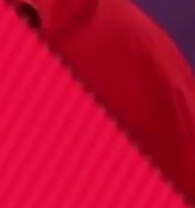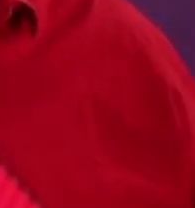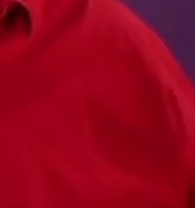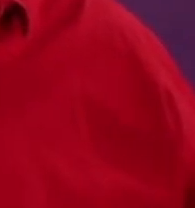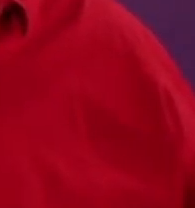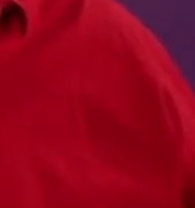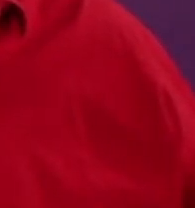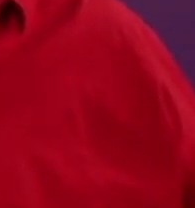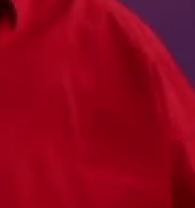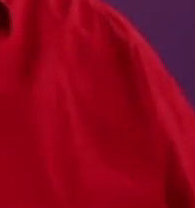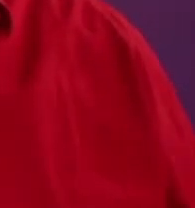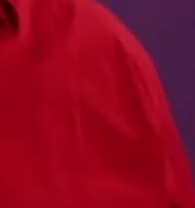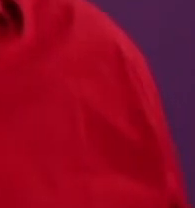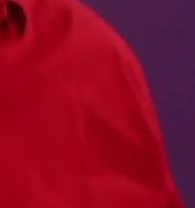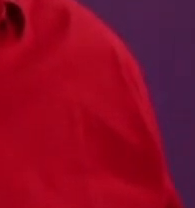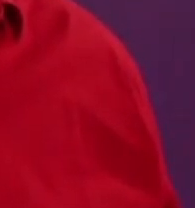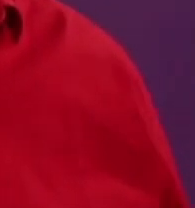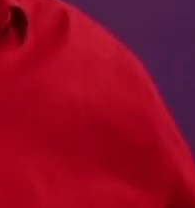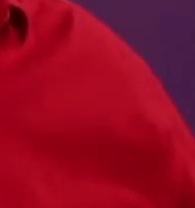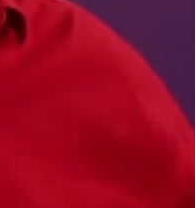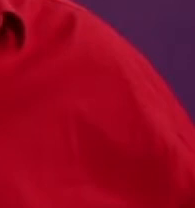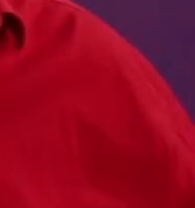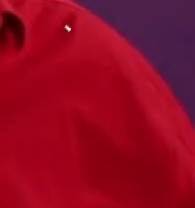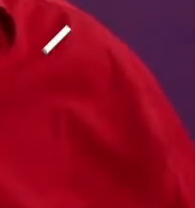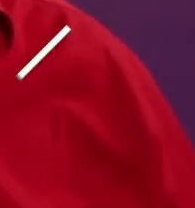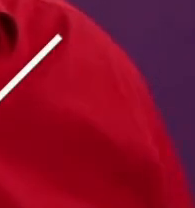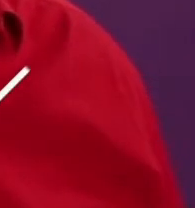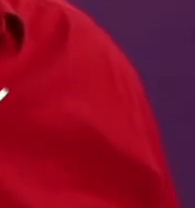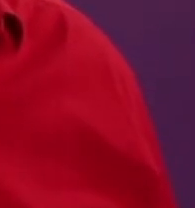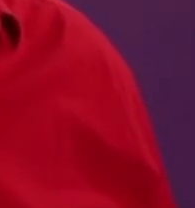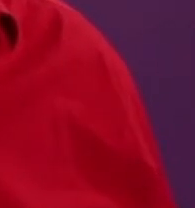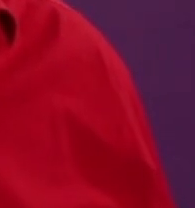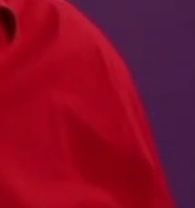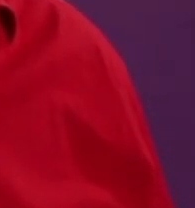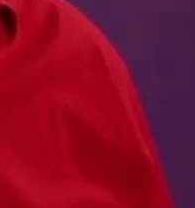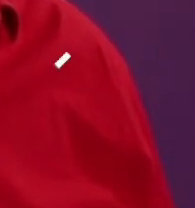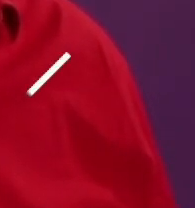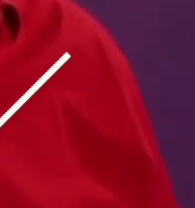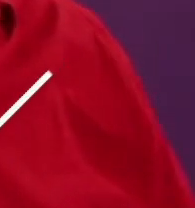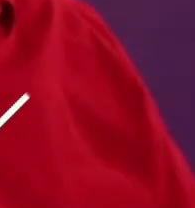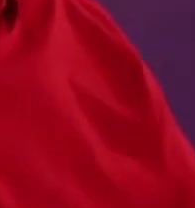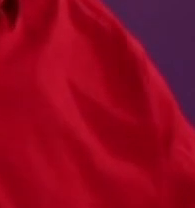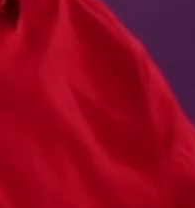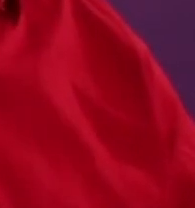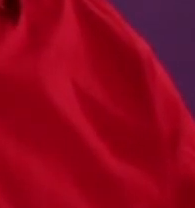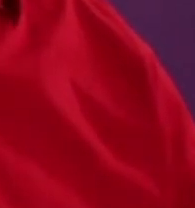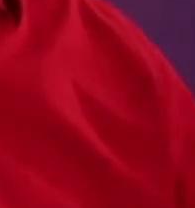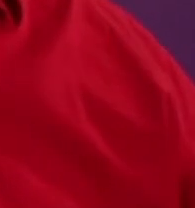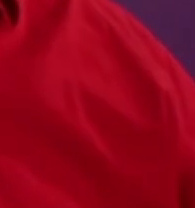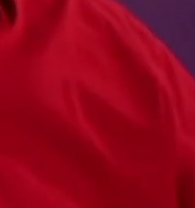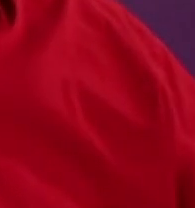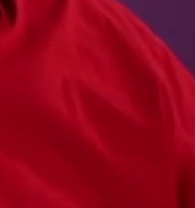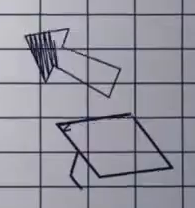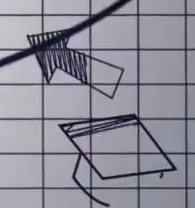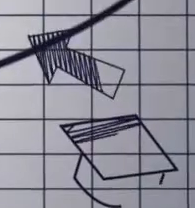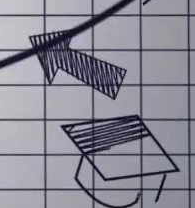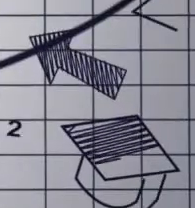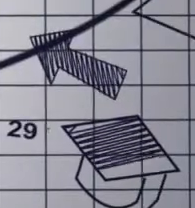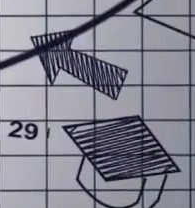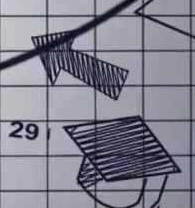Gracias, familia, por confiar en los maestros y en este gran proyecto llamado Escuela TV.